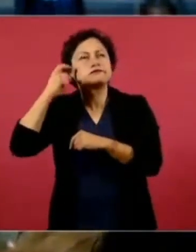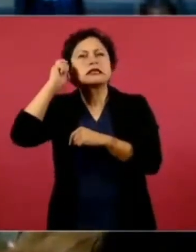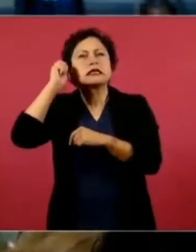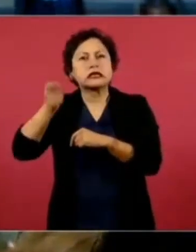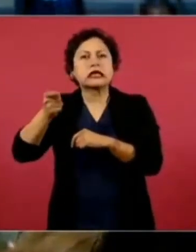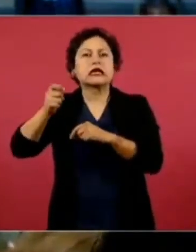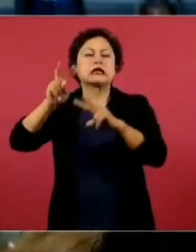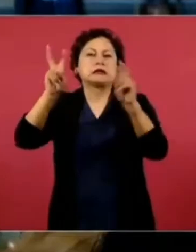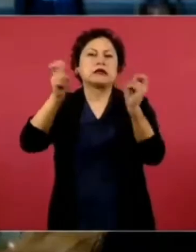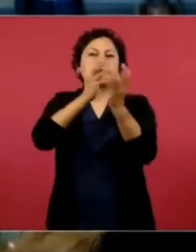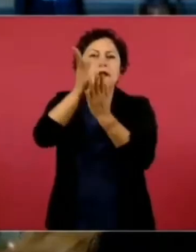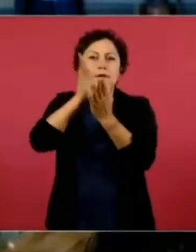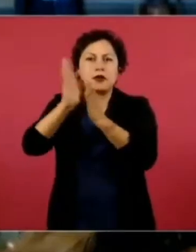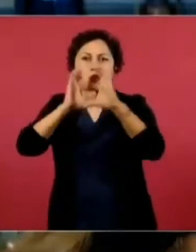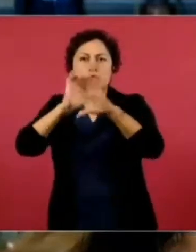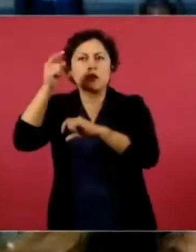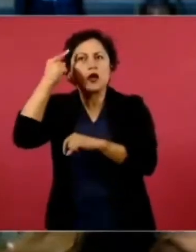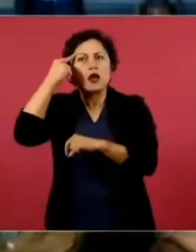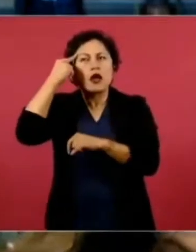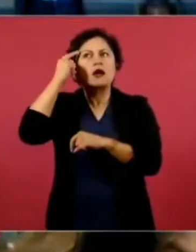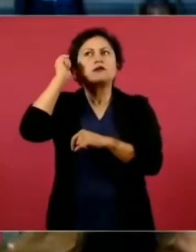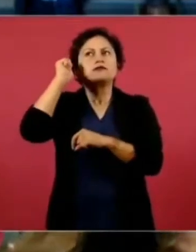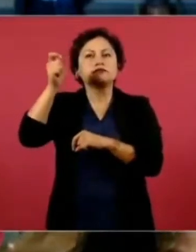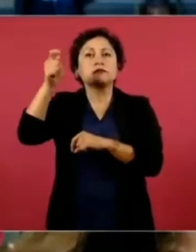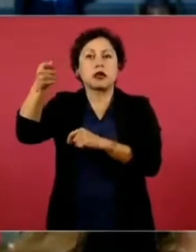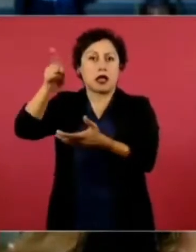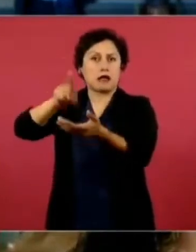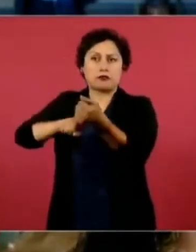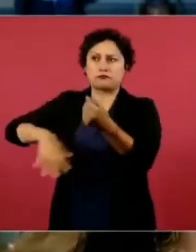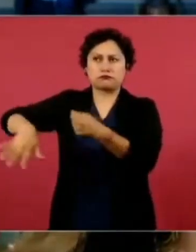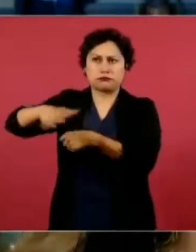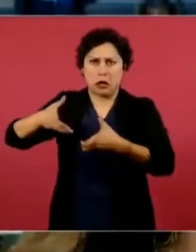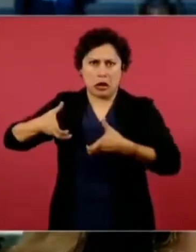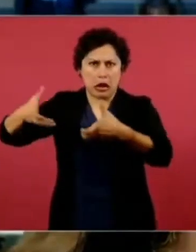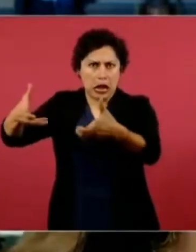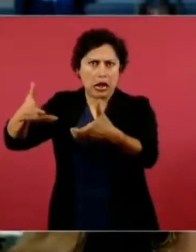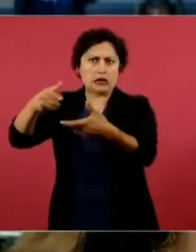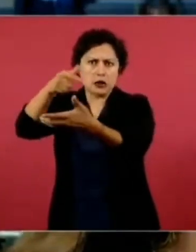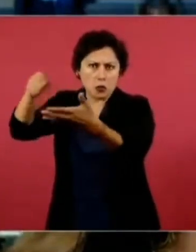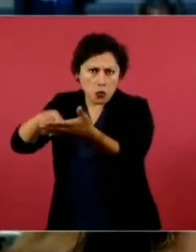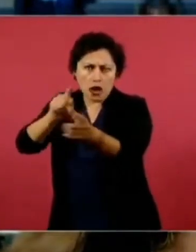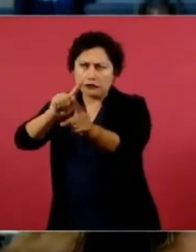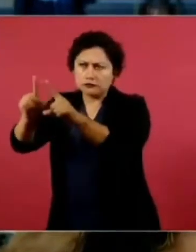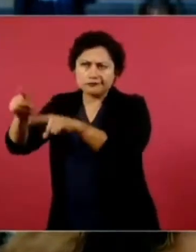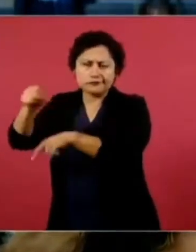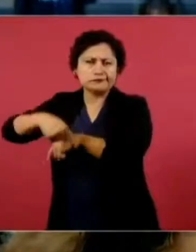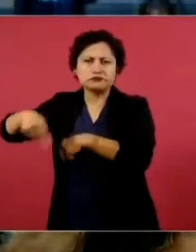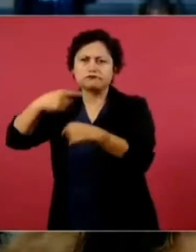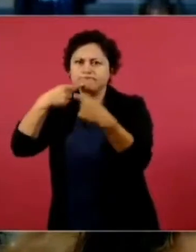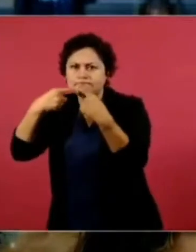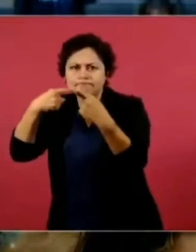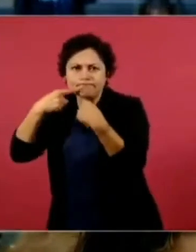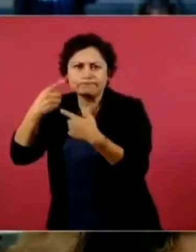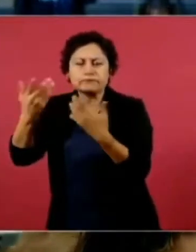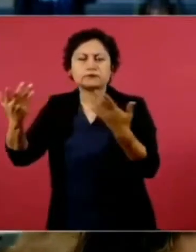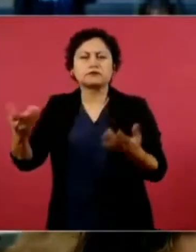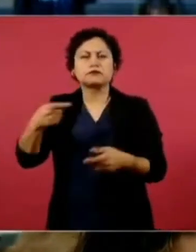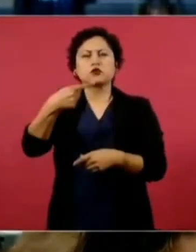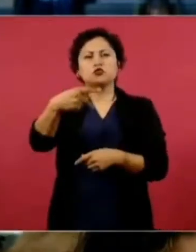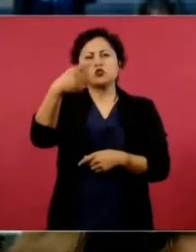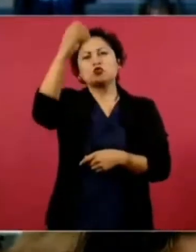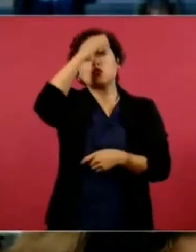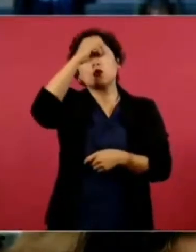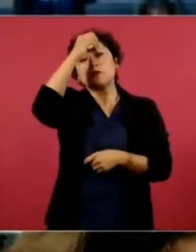redes sociales, en las calles y en las plazas. ¿Qué piensa de lo que sucederá con los medios de comunicación en el próximo